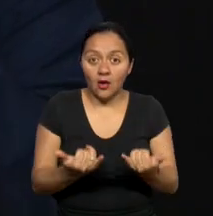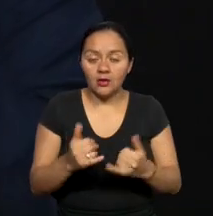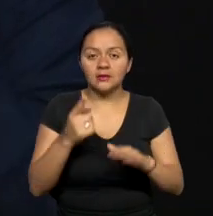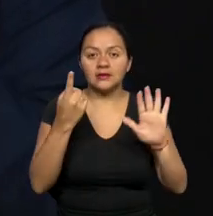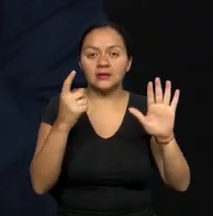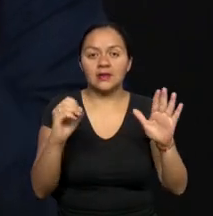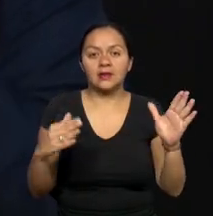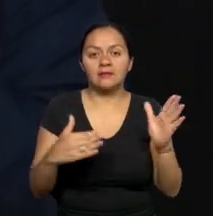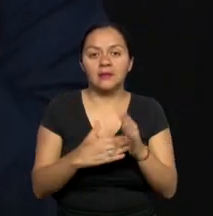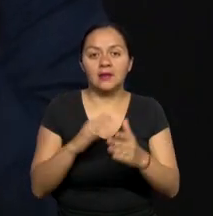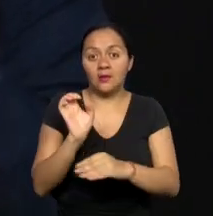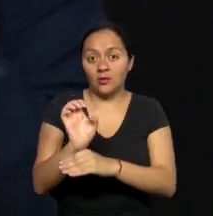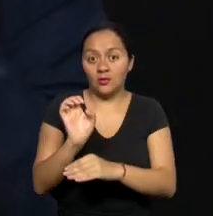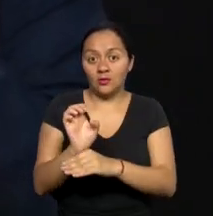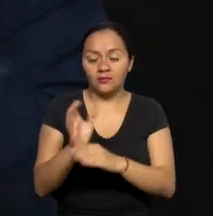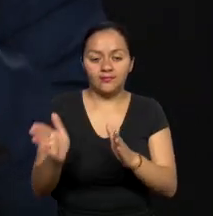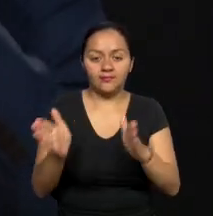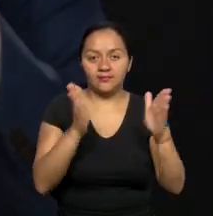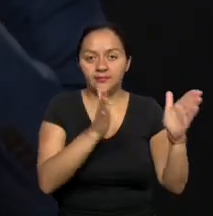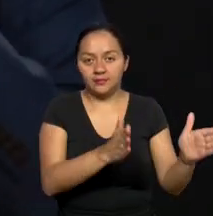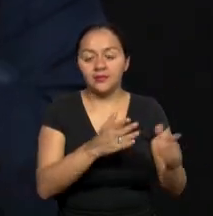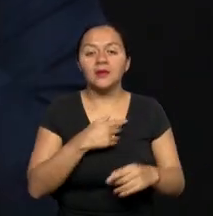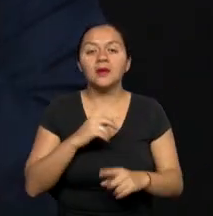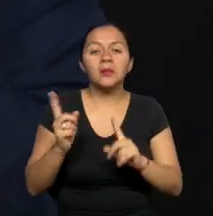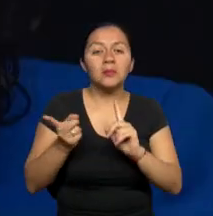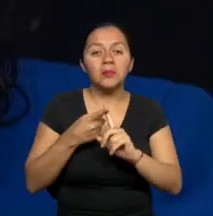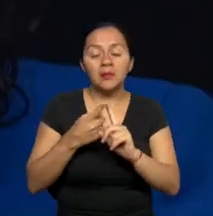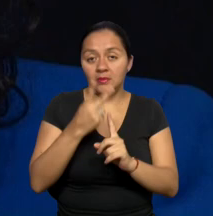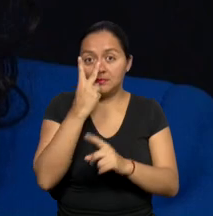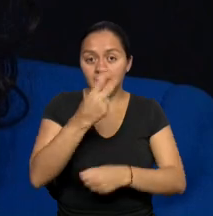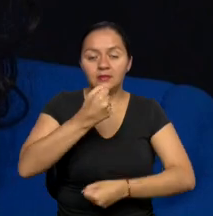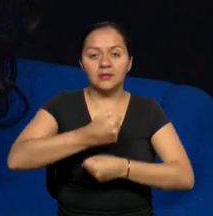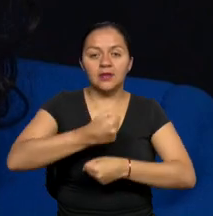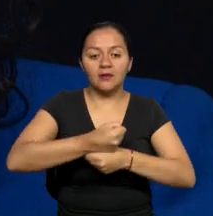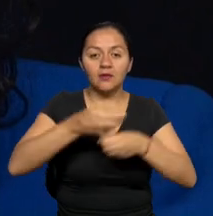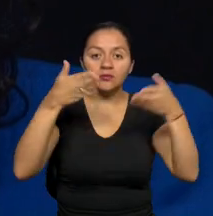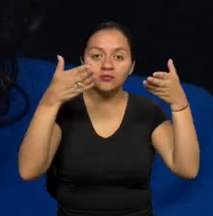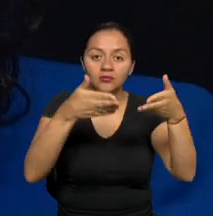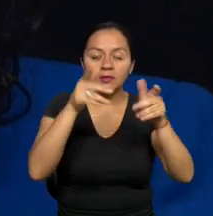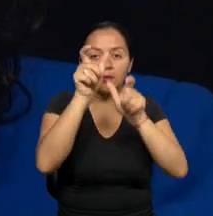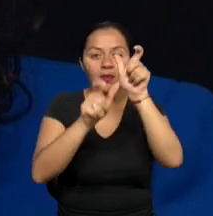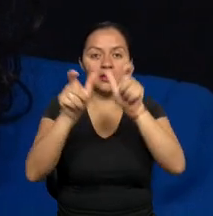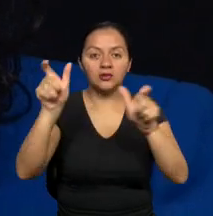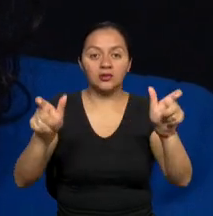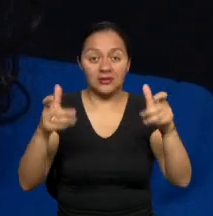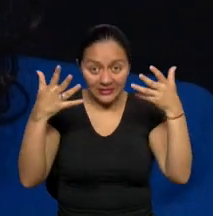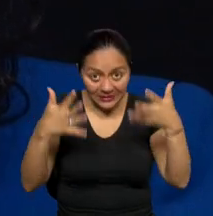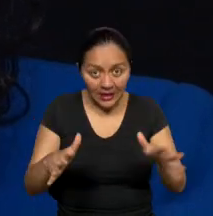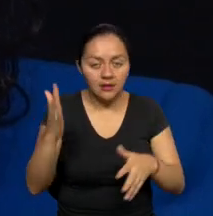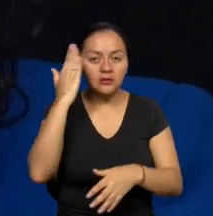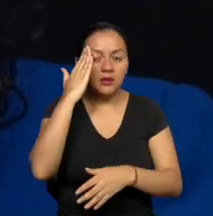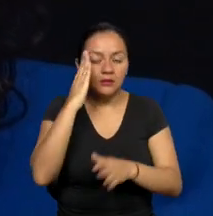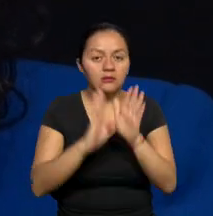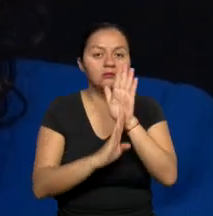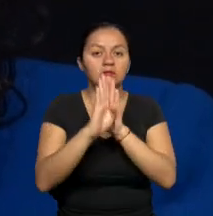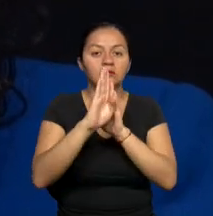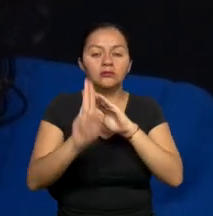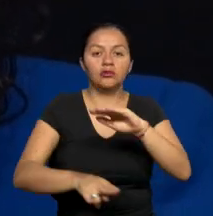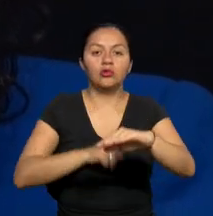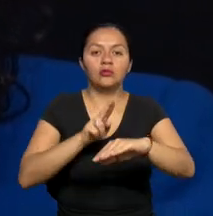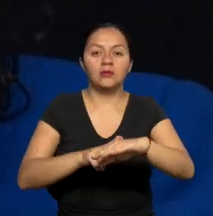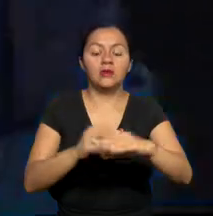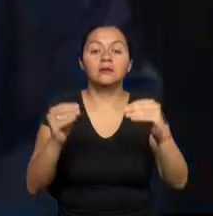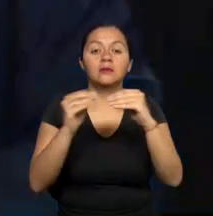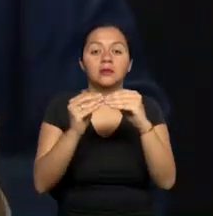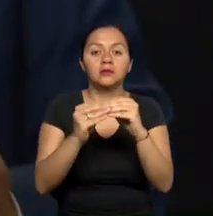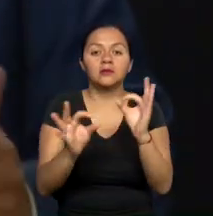60.000 ecuatorianos. O es una gran herramienta a favor de la ciudadanía que está desarrollándose normalmente y está